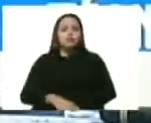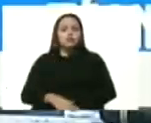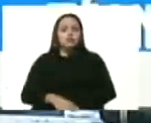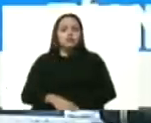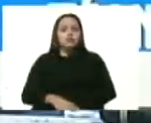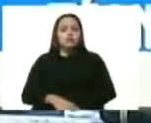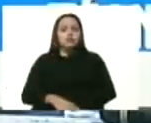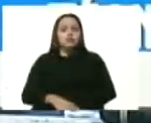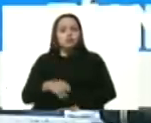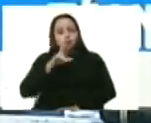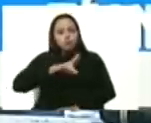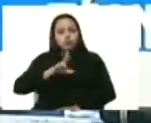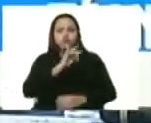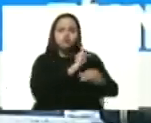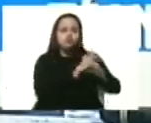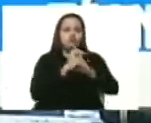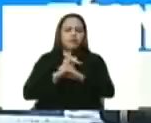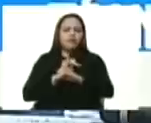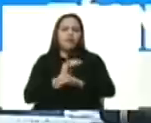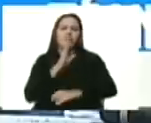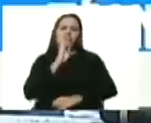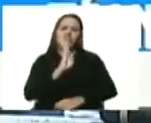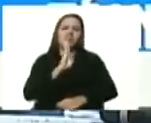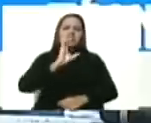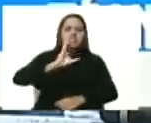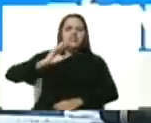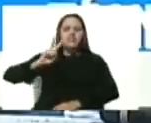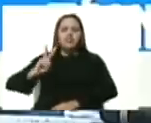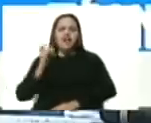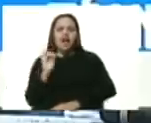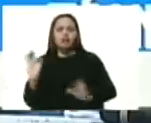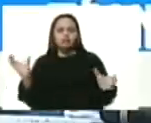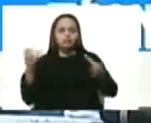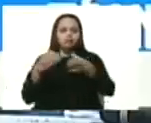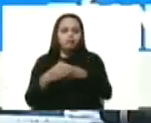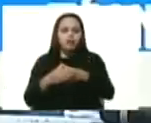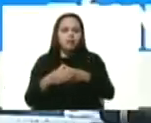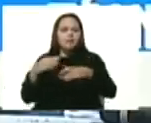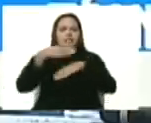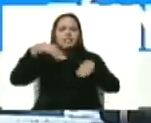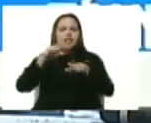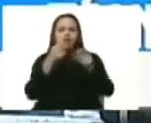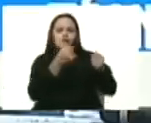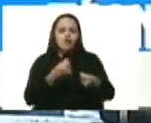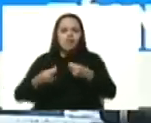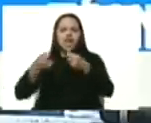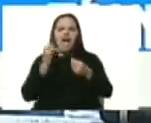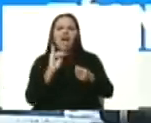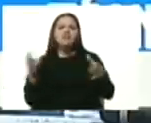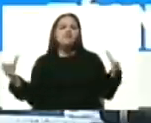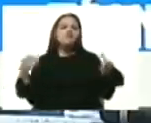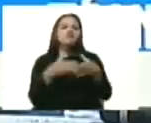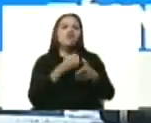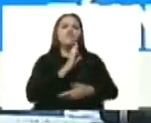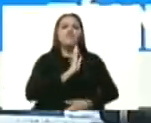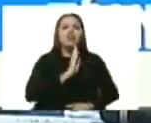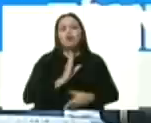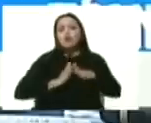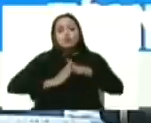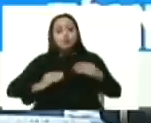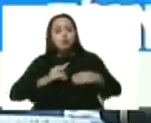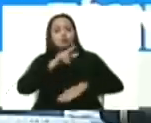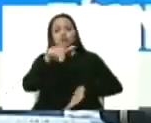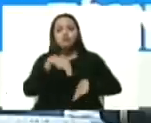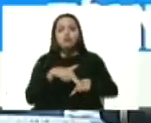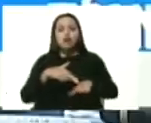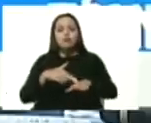Ayer el Banco Central de Venezuela y el Ministerio de Finanzas sostuvieron reunión con la Banca Nacional, justamente para todos los adelantos técnicos que